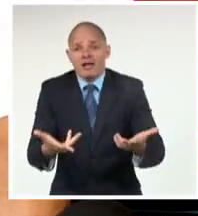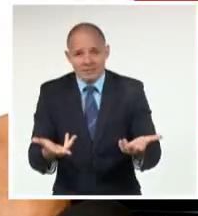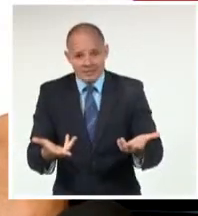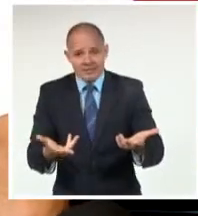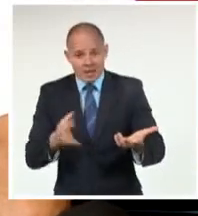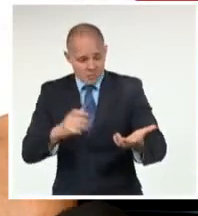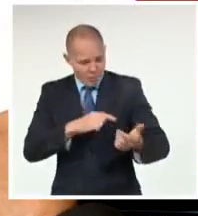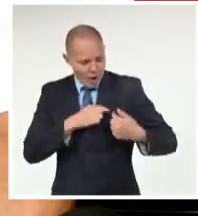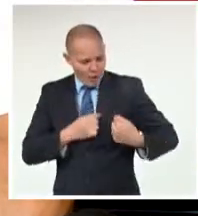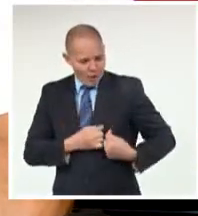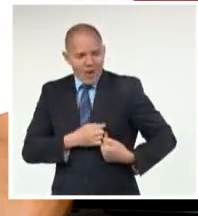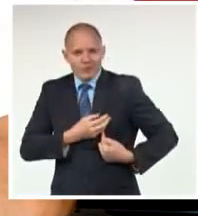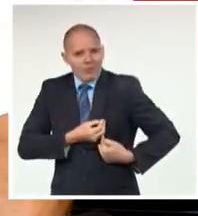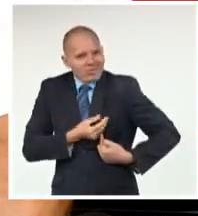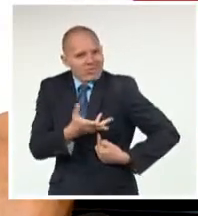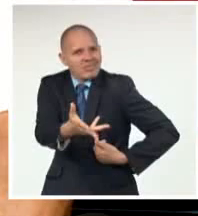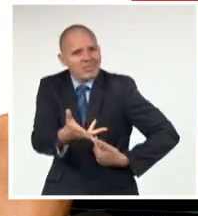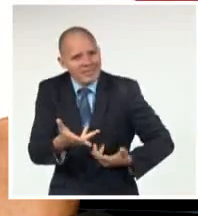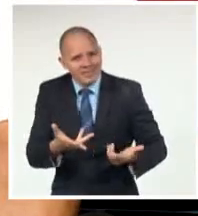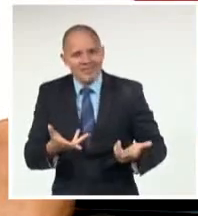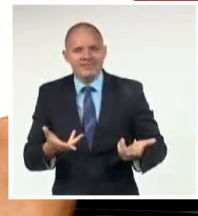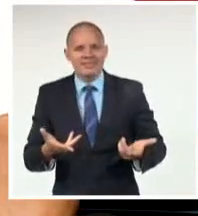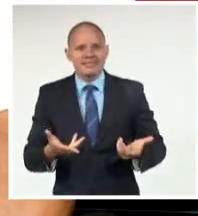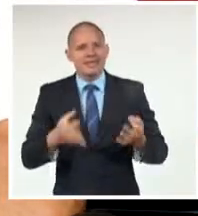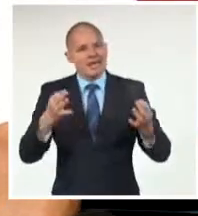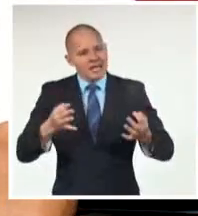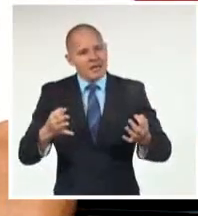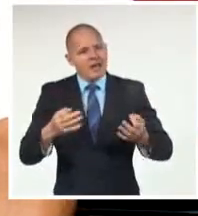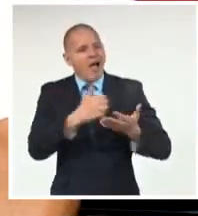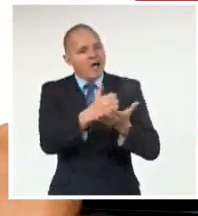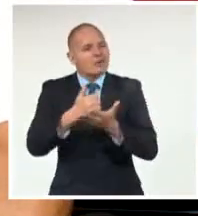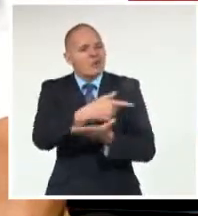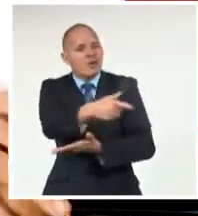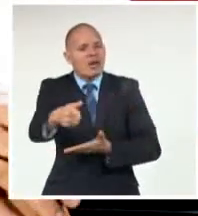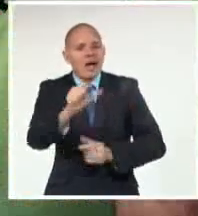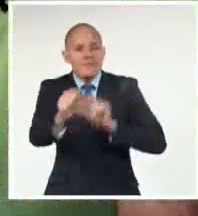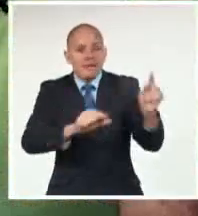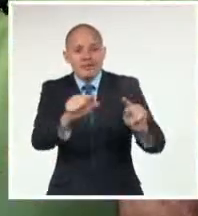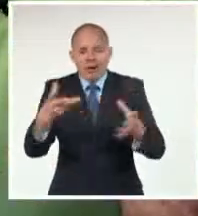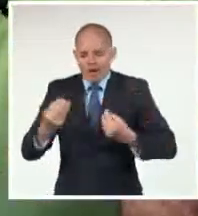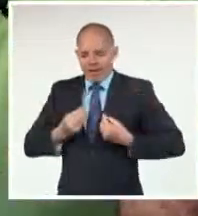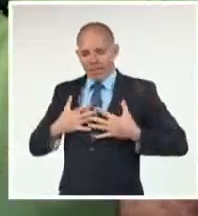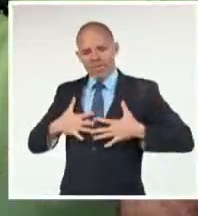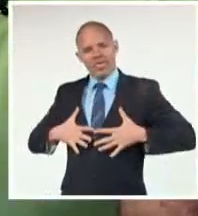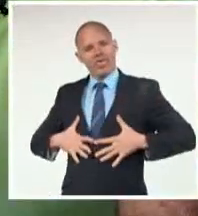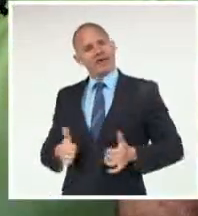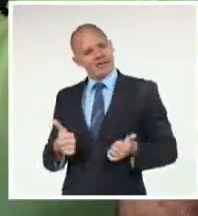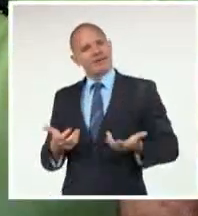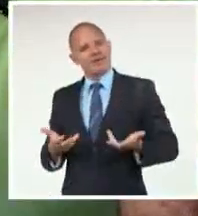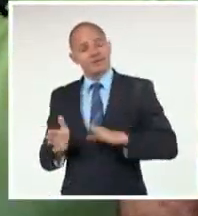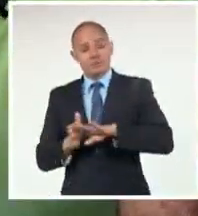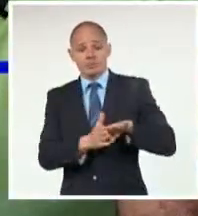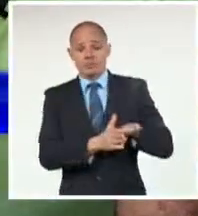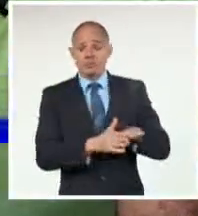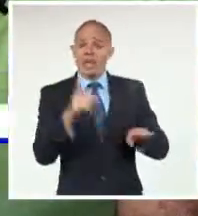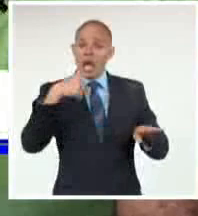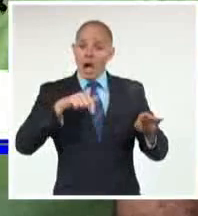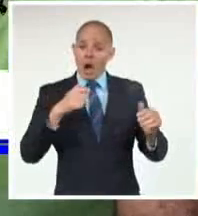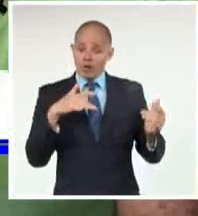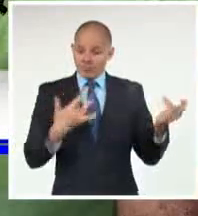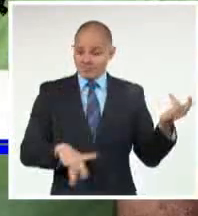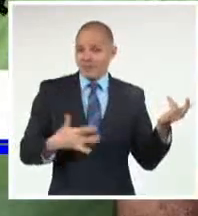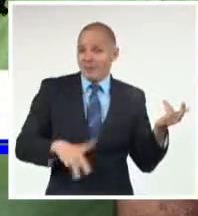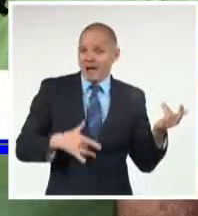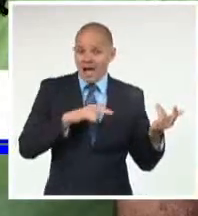aliento Que podemos poner En los demás La trova Ocupa un lugar Simer